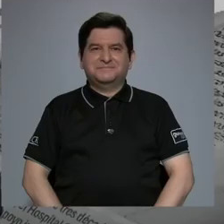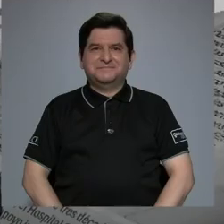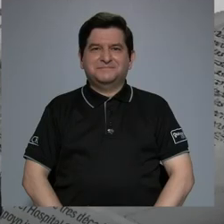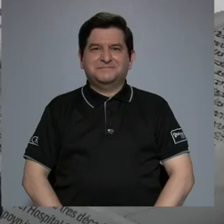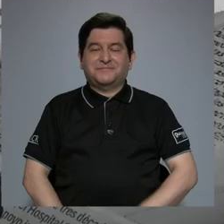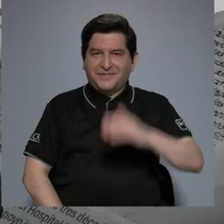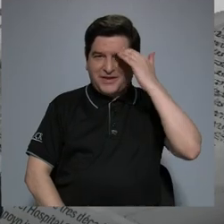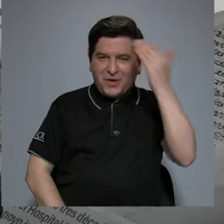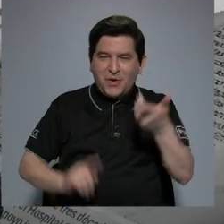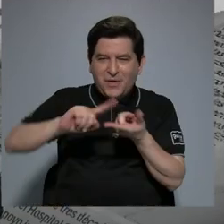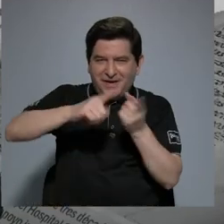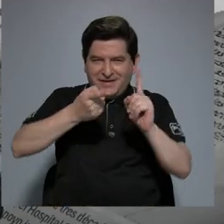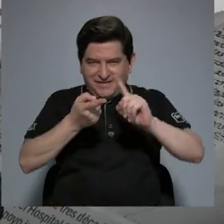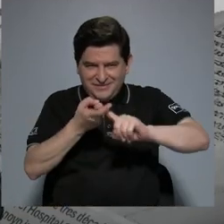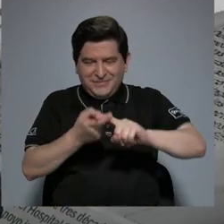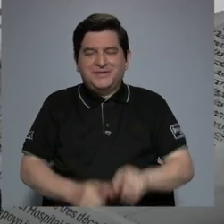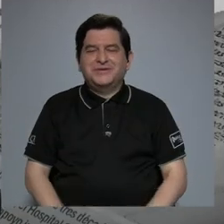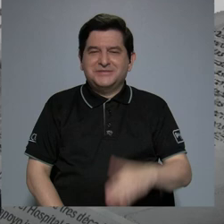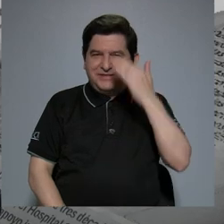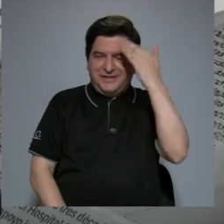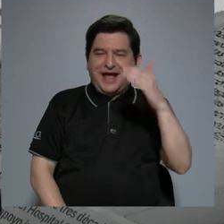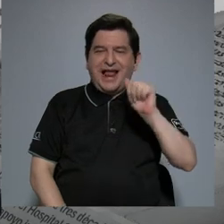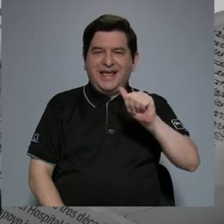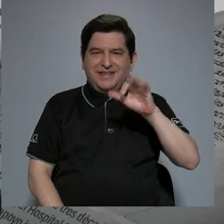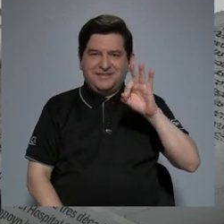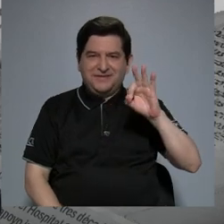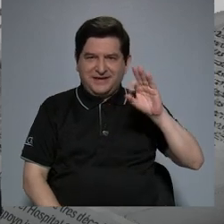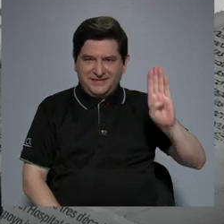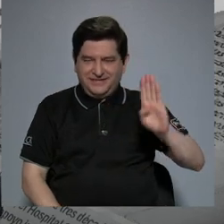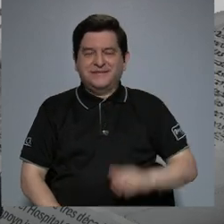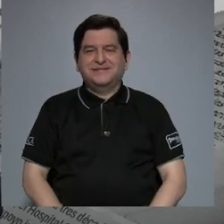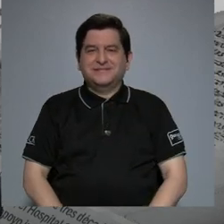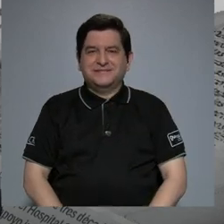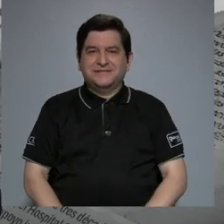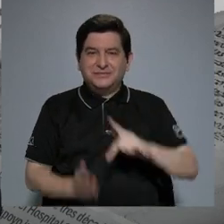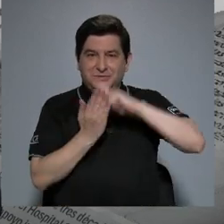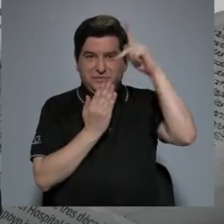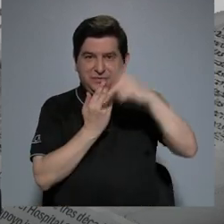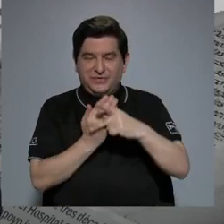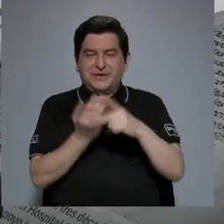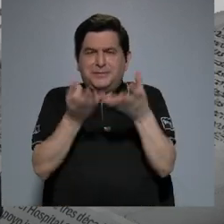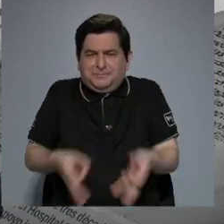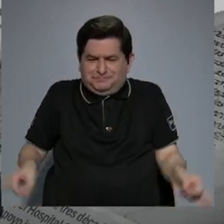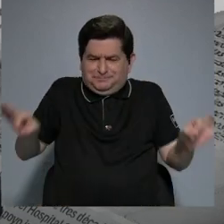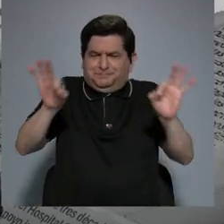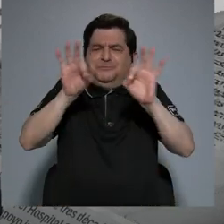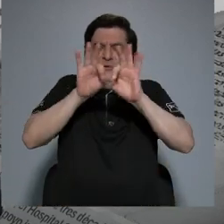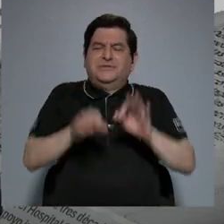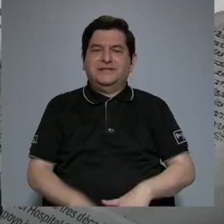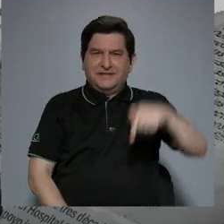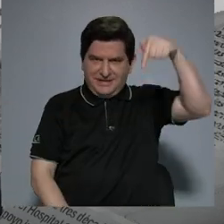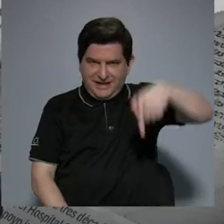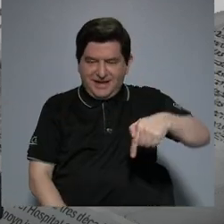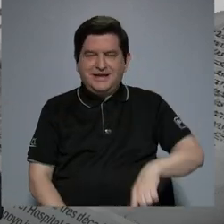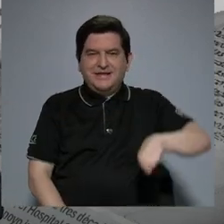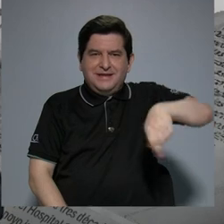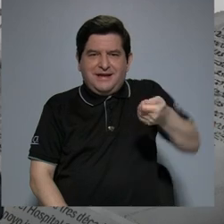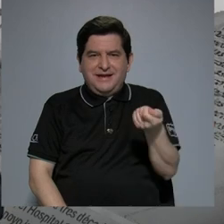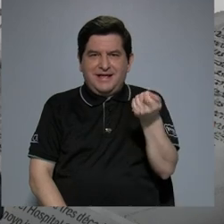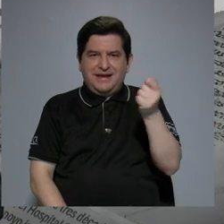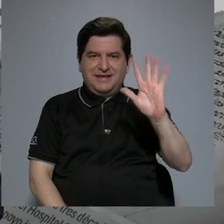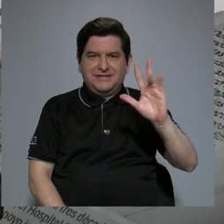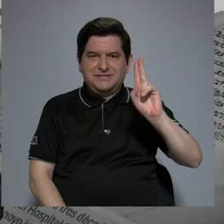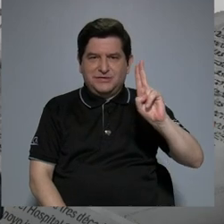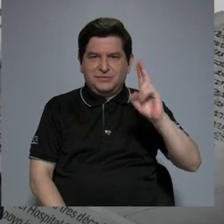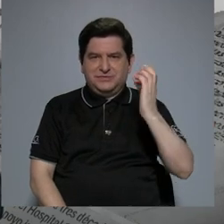Hola amigos y amigas, les saluda Alejandra Fernández Bonilla del programa Lo que Importa, aquí por Canal 15